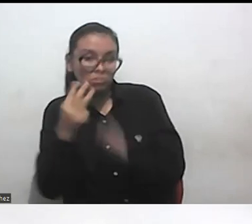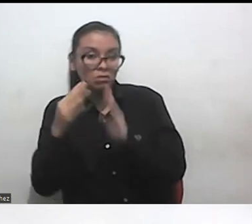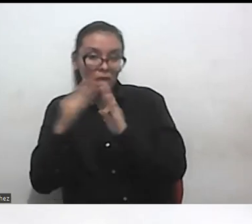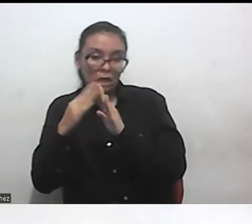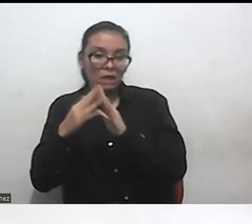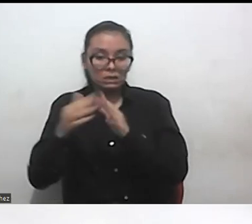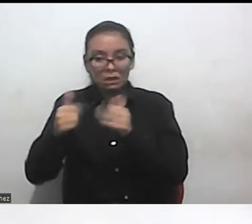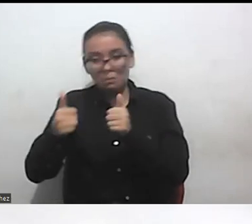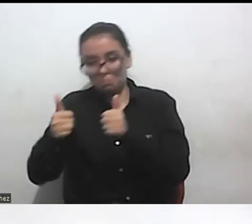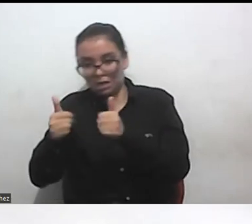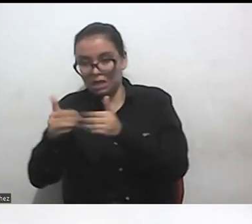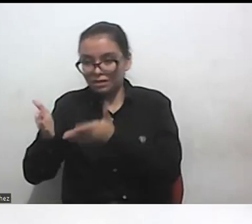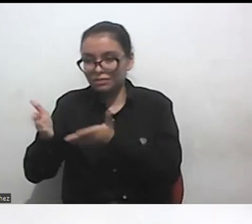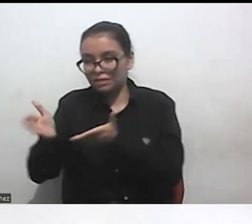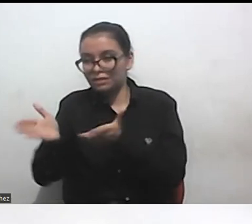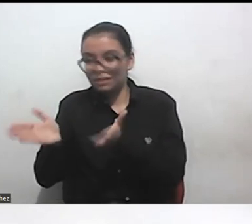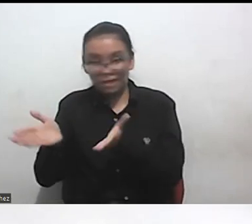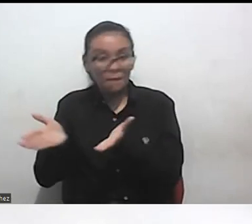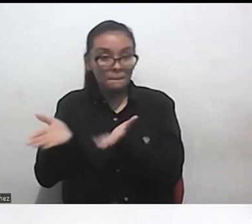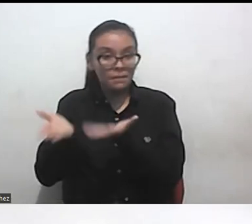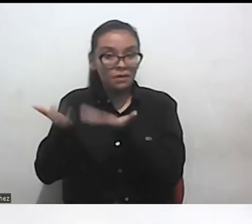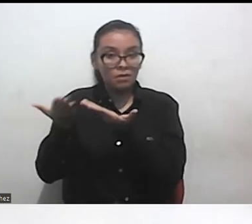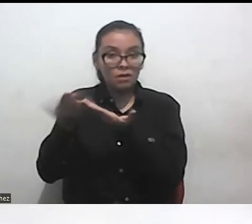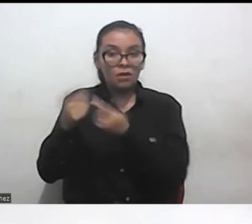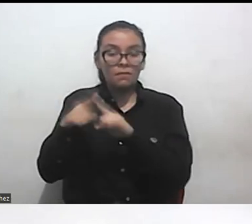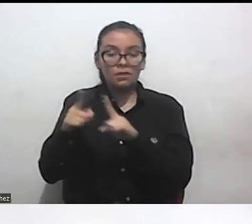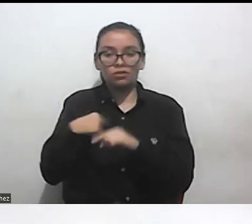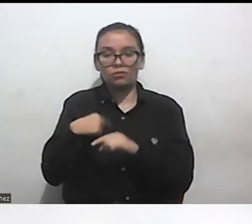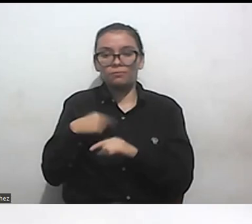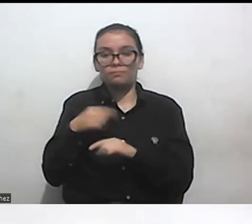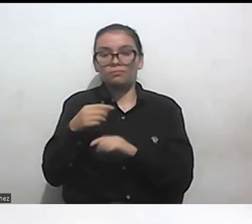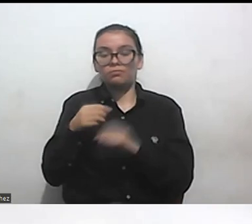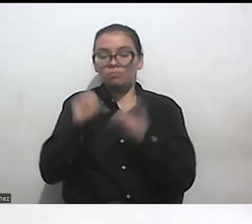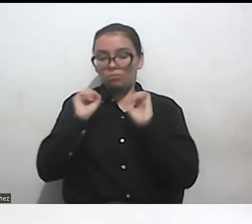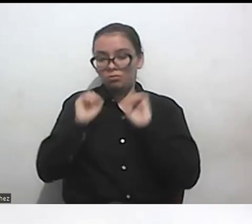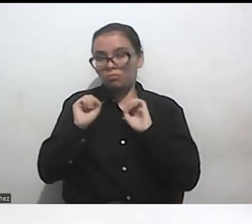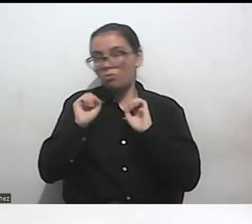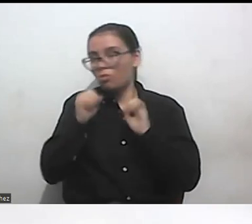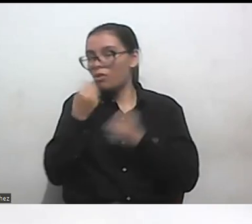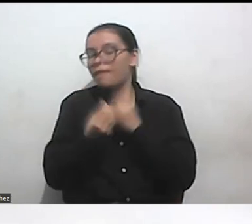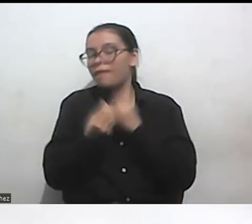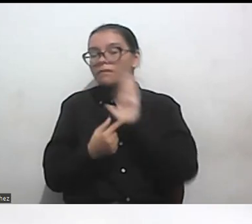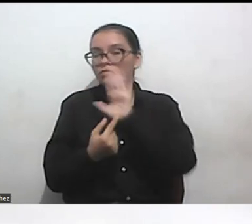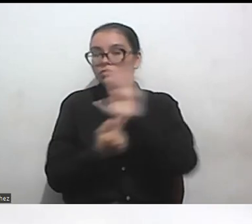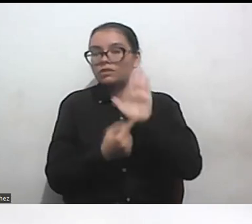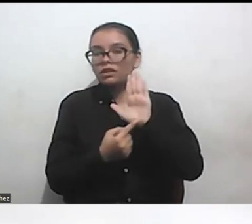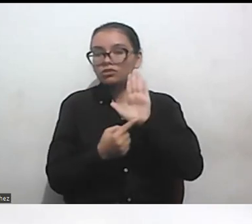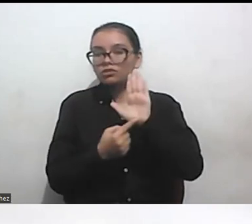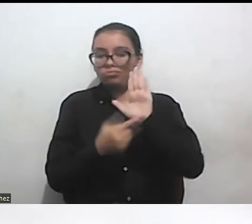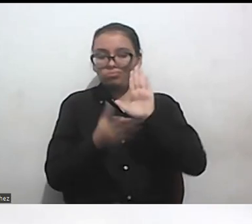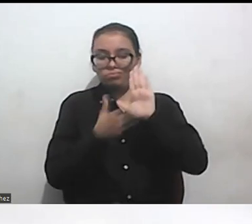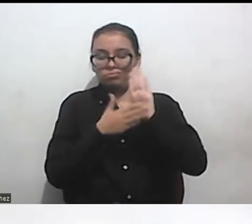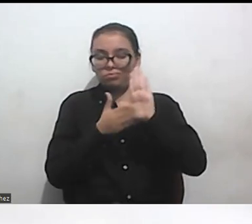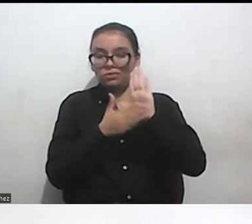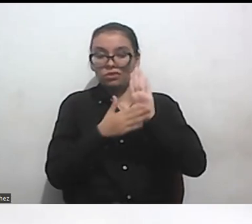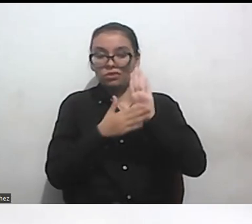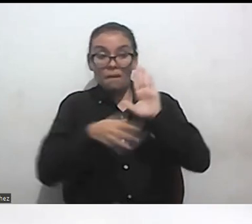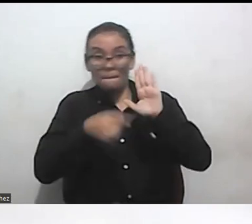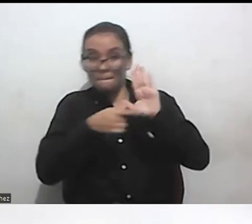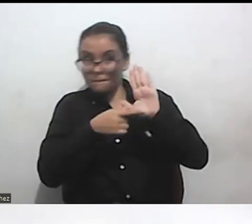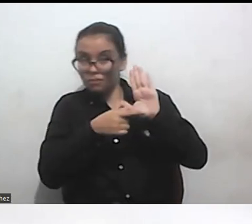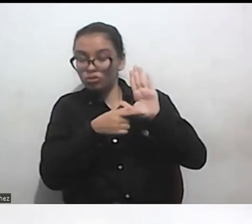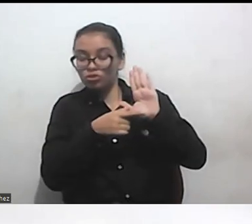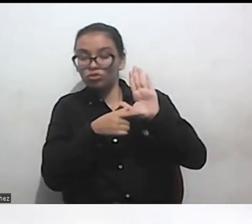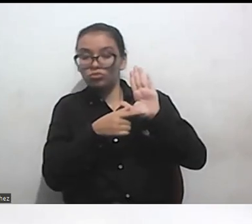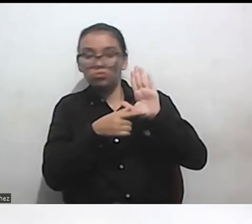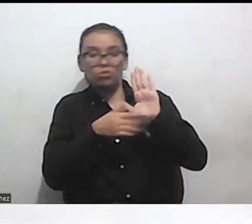sí tengo un documental que pienso preparar para presentar la realidad de lo